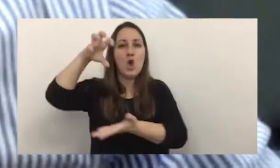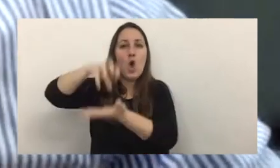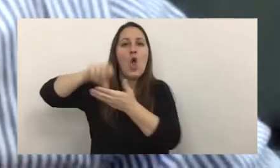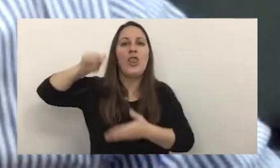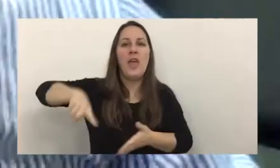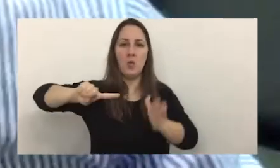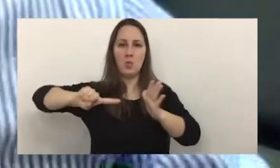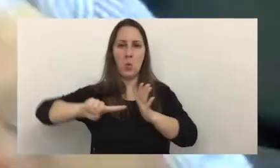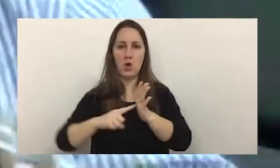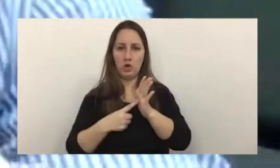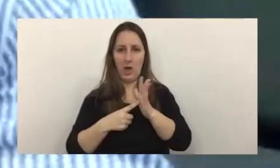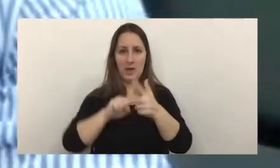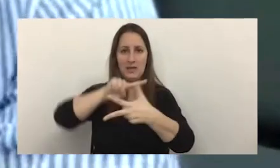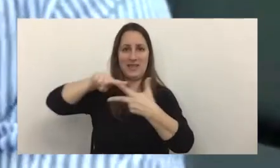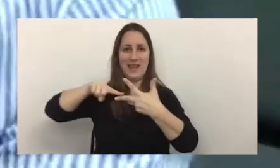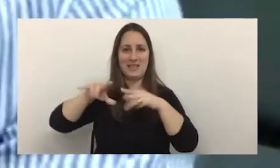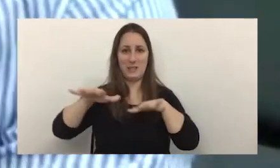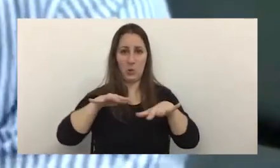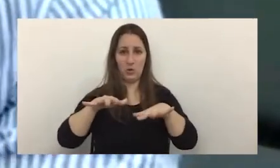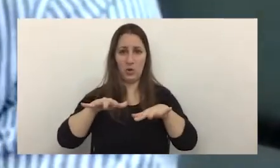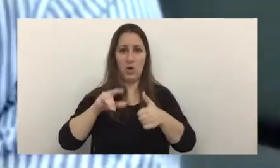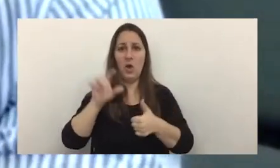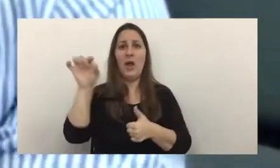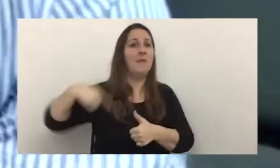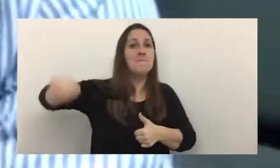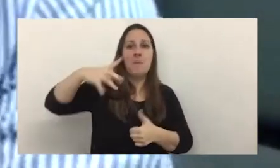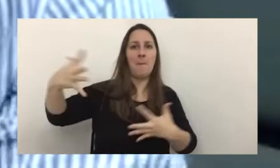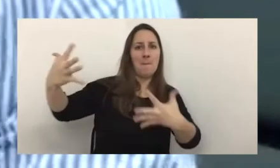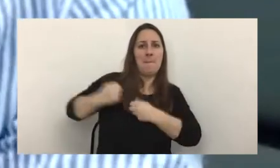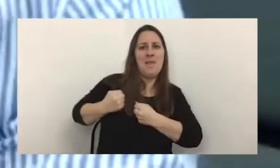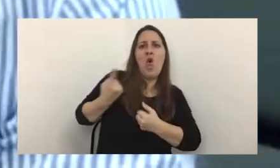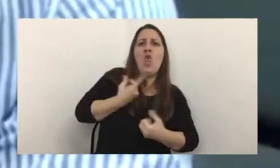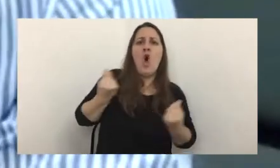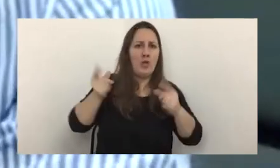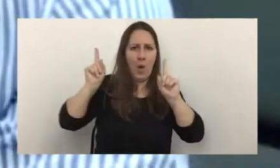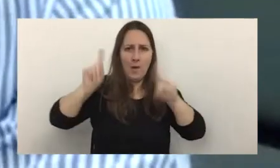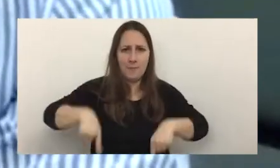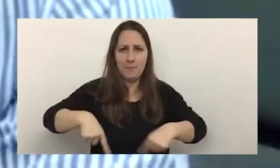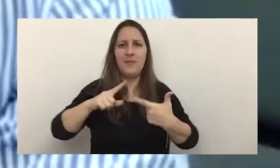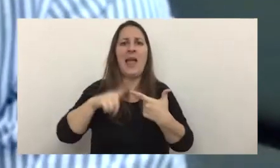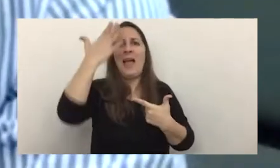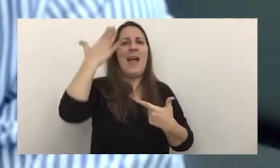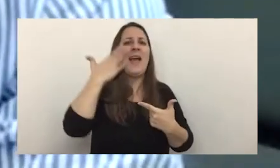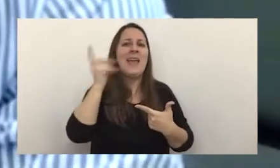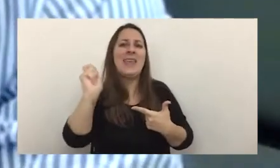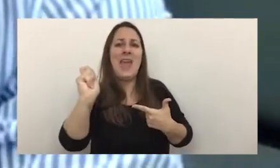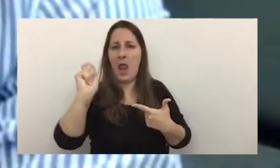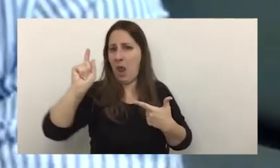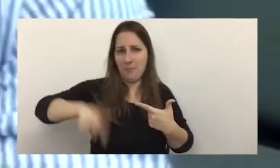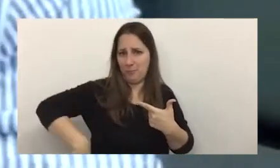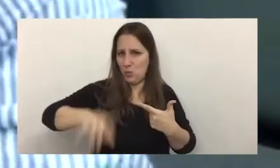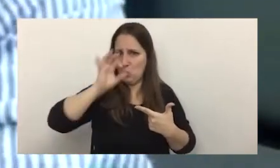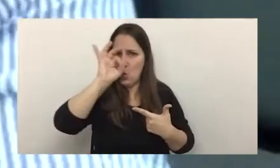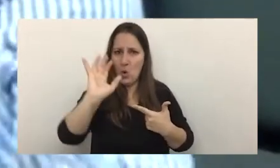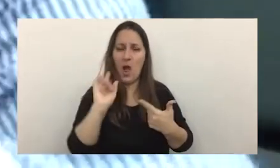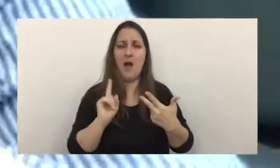pasan tres cosas nunca van a saber en dónde estamos nunca van a poder identificarnos realmente quiénes somos